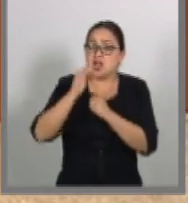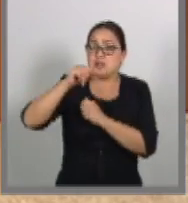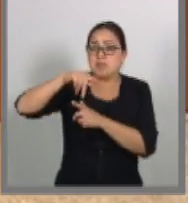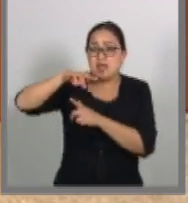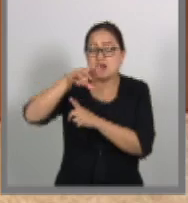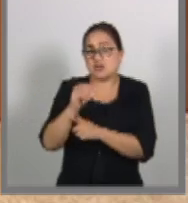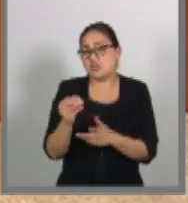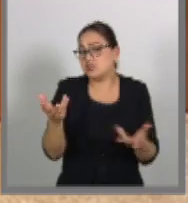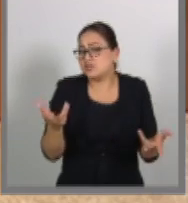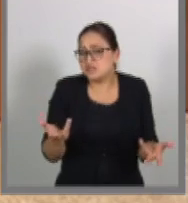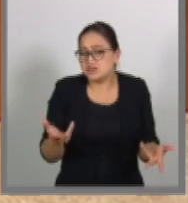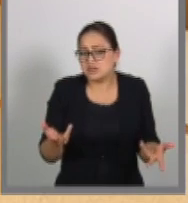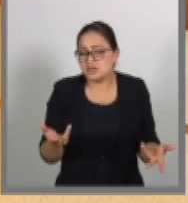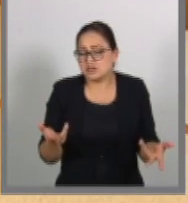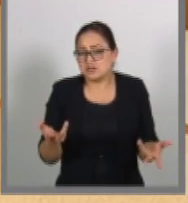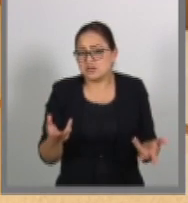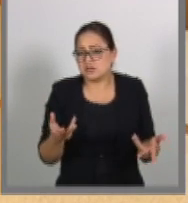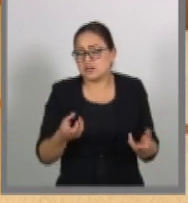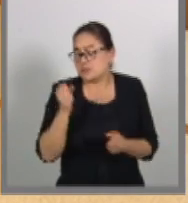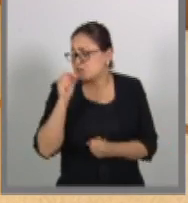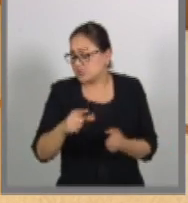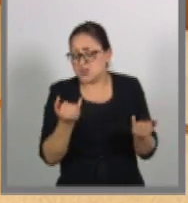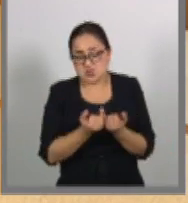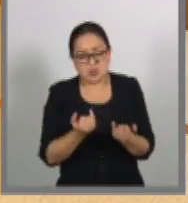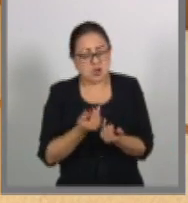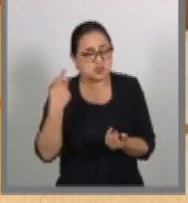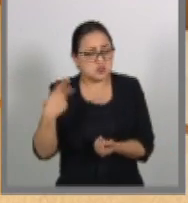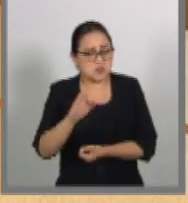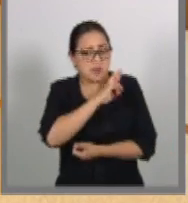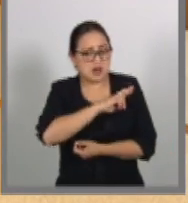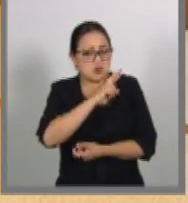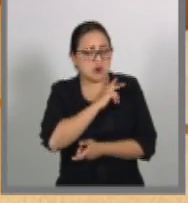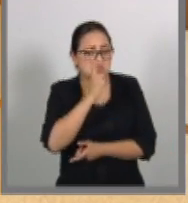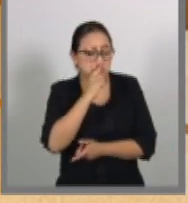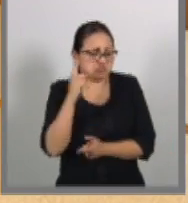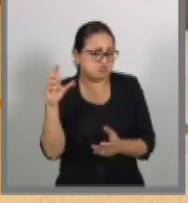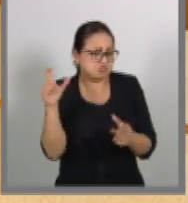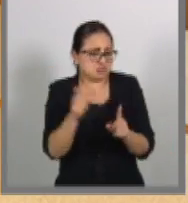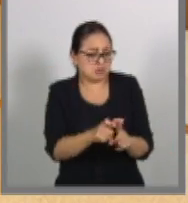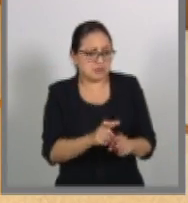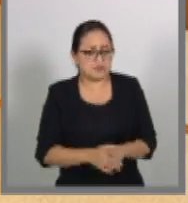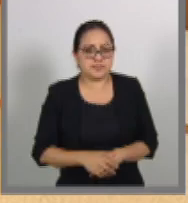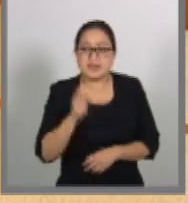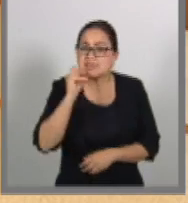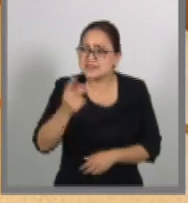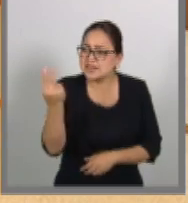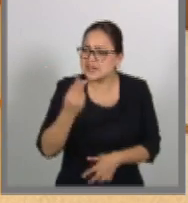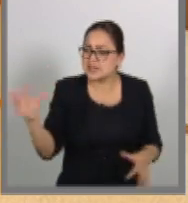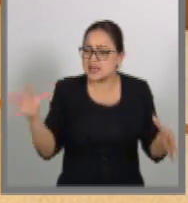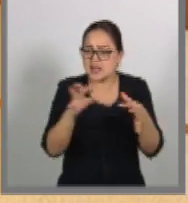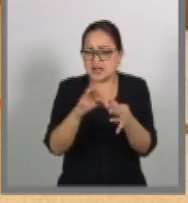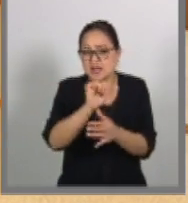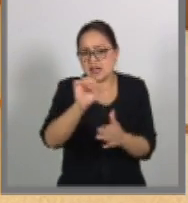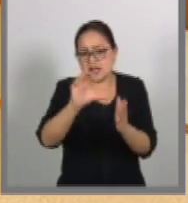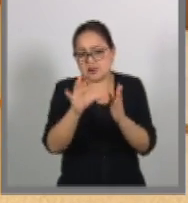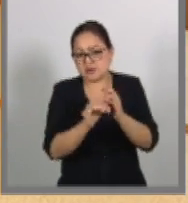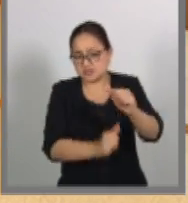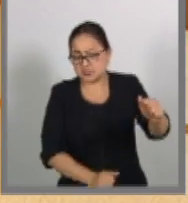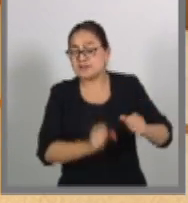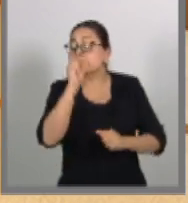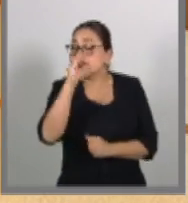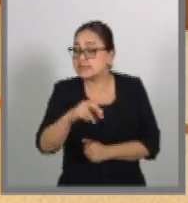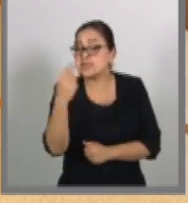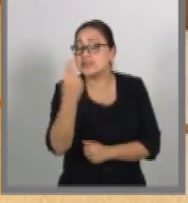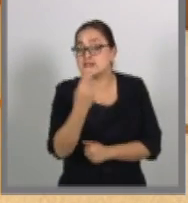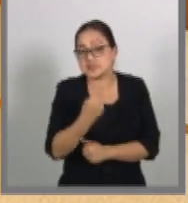seguridad privadas. No, sí se necesita que sea constitucional. Y sí se